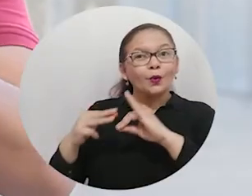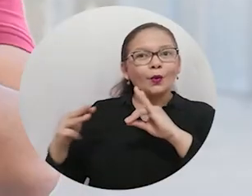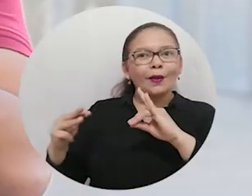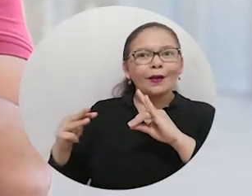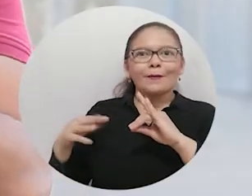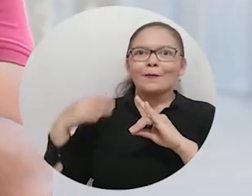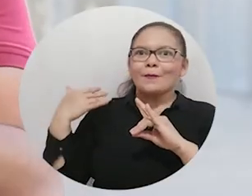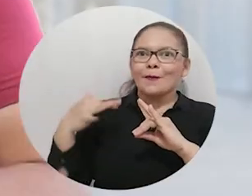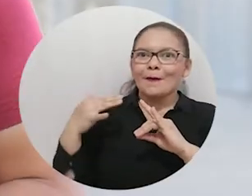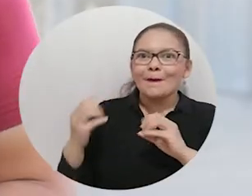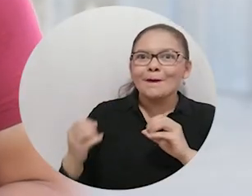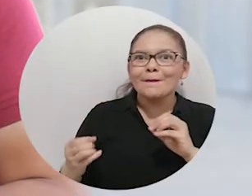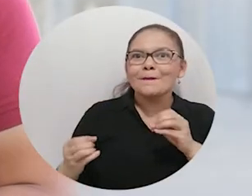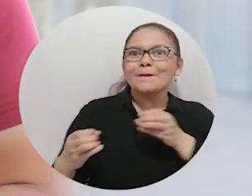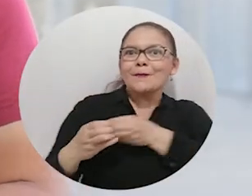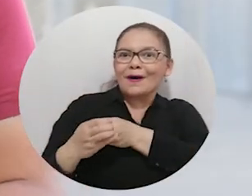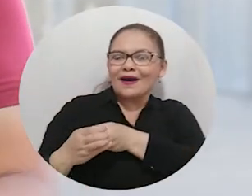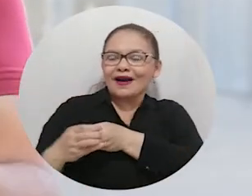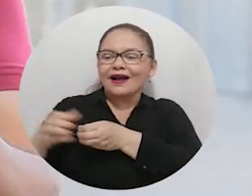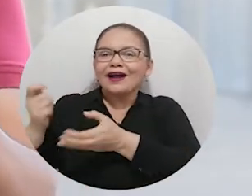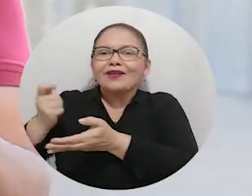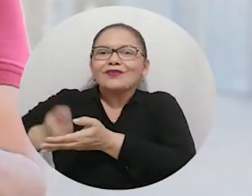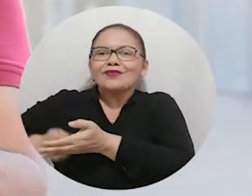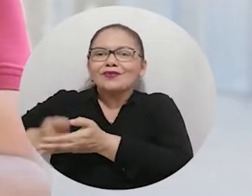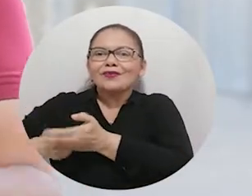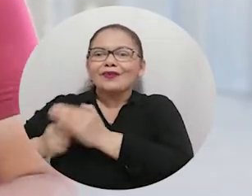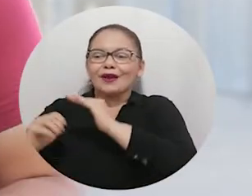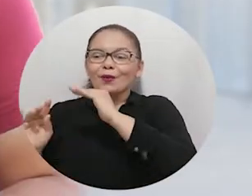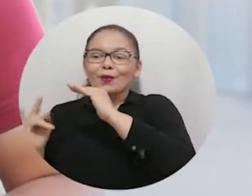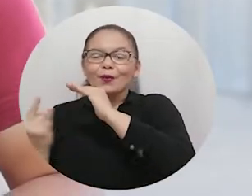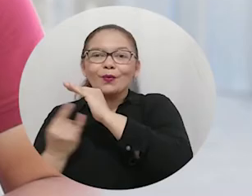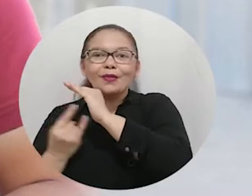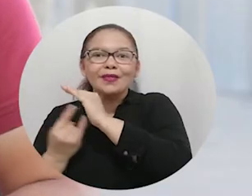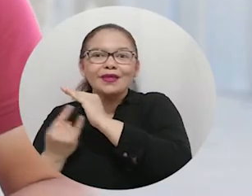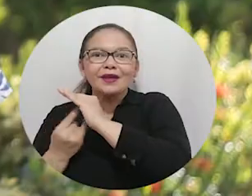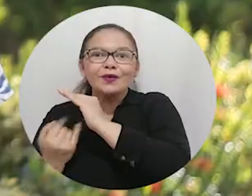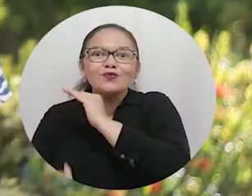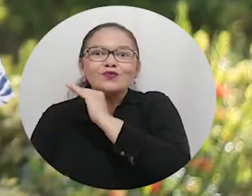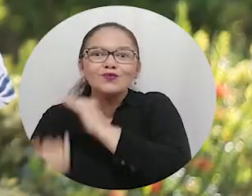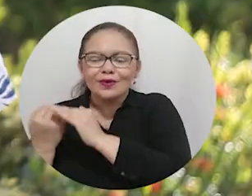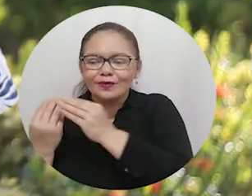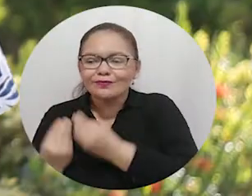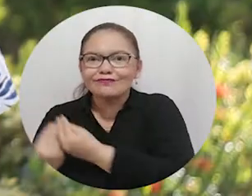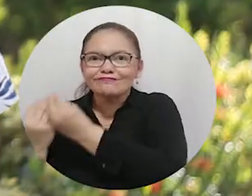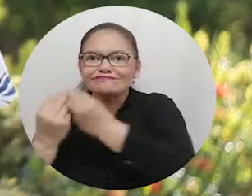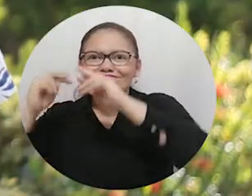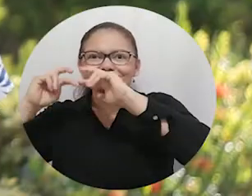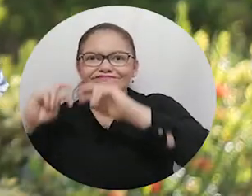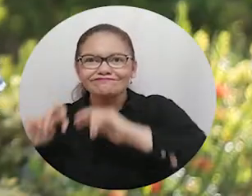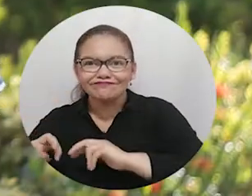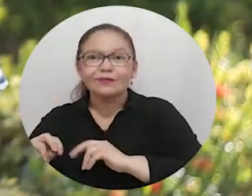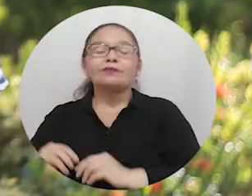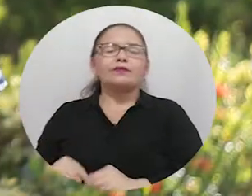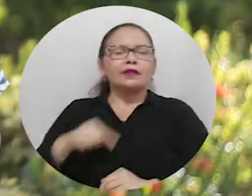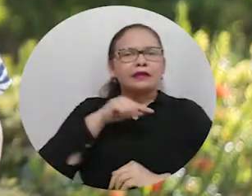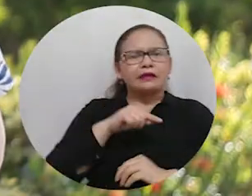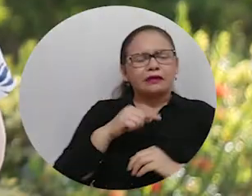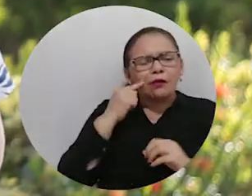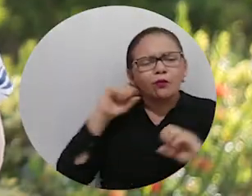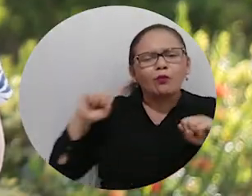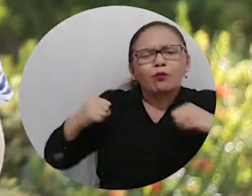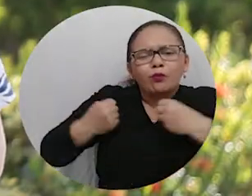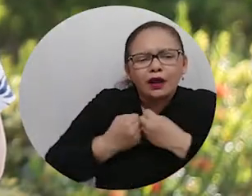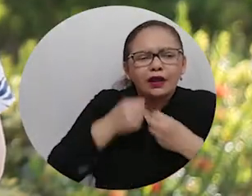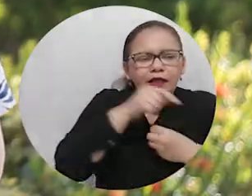Unimagdalena es socia de la Cátedra Unesco para el análisis integrado de sistemas marinos. Con la alianza establecida a través de la Oficina de